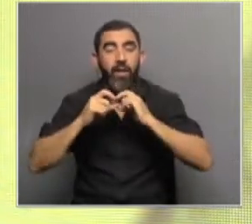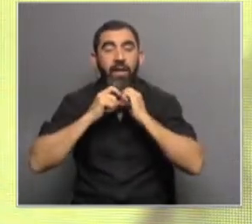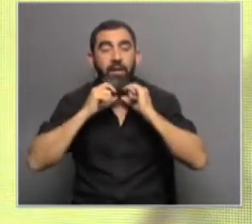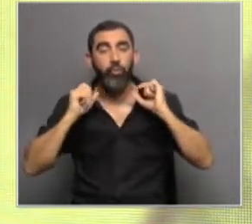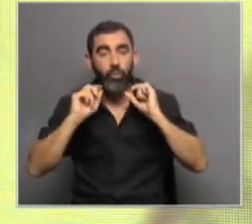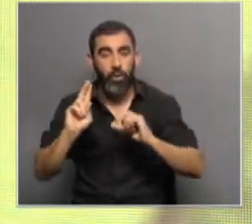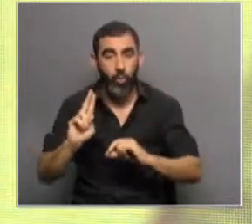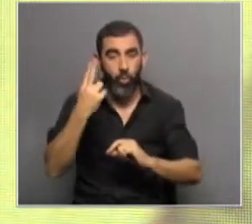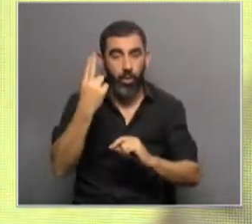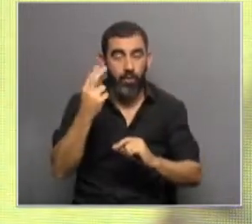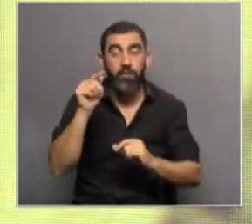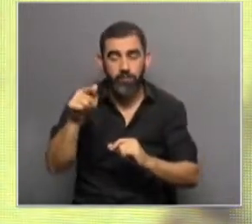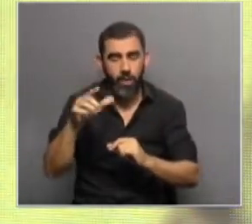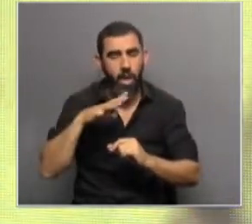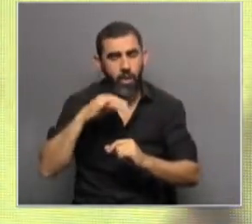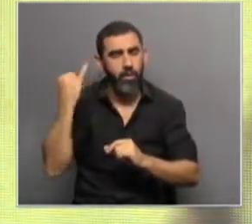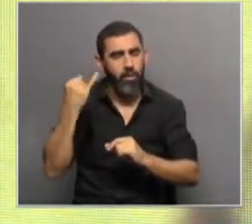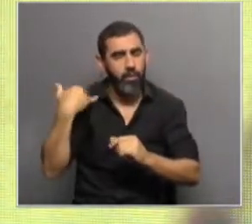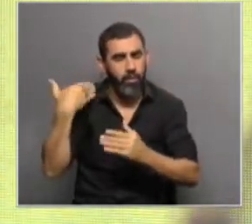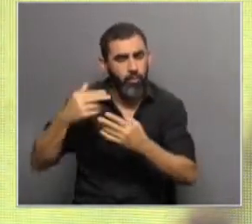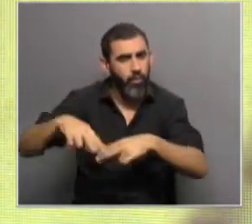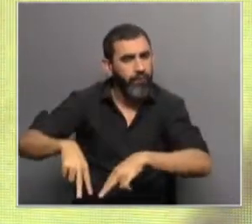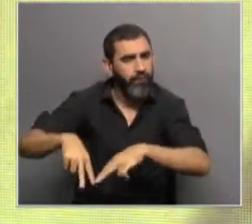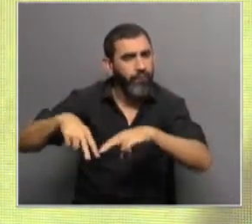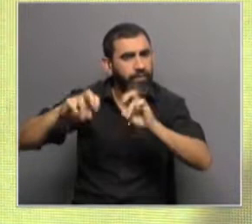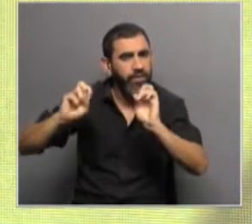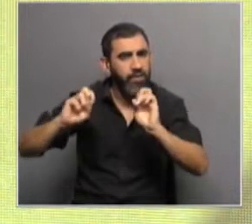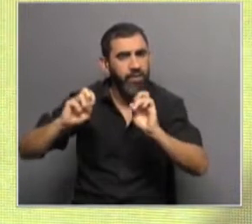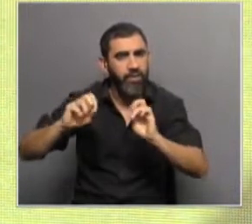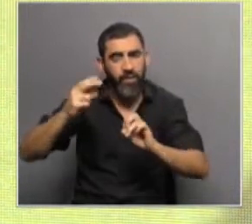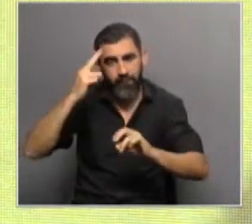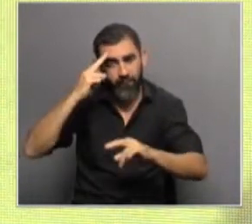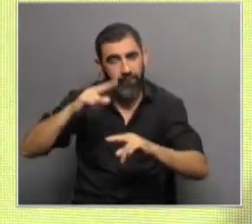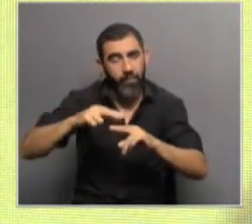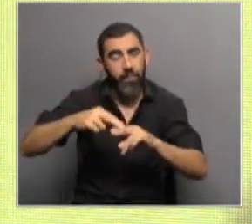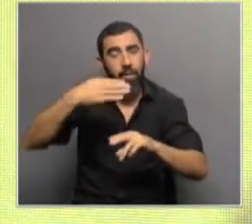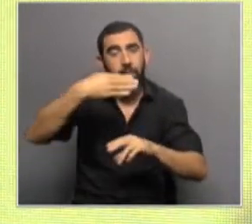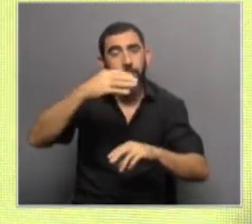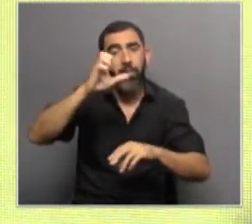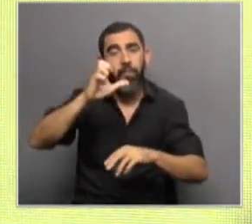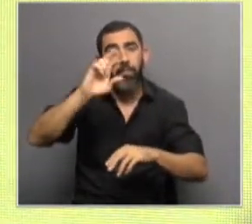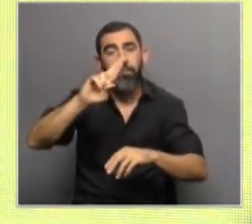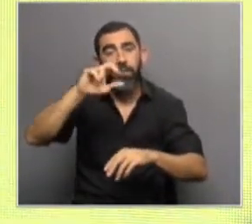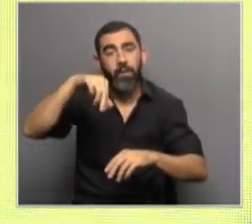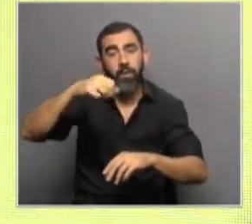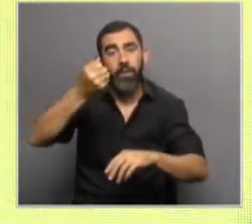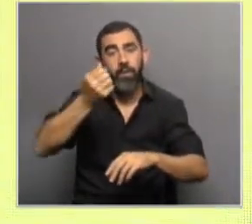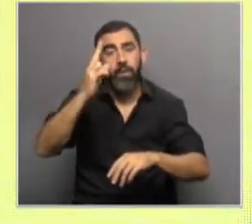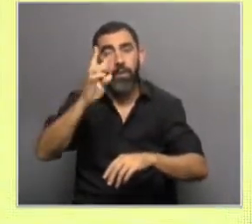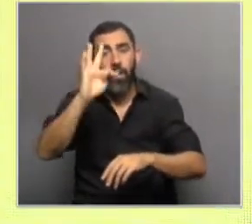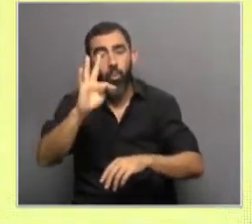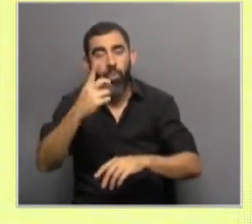Uruguay. Ella hace mucho tiempo, bueno, viene investigando lo que es el síndrome de Bernal, que es esa enfermedad que le llaman el